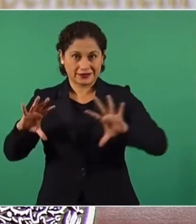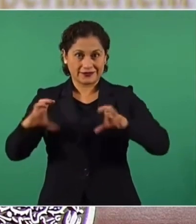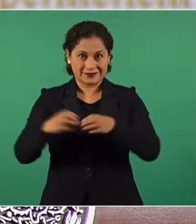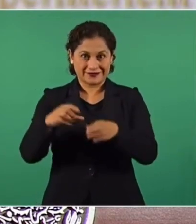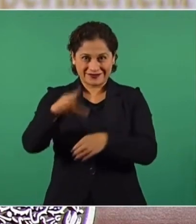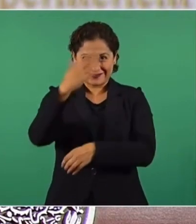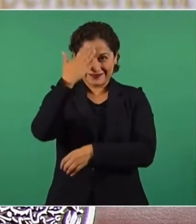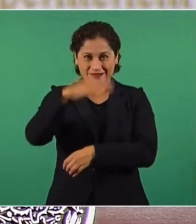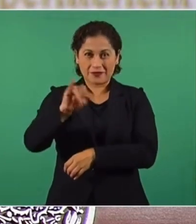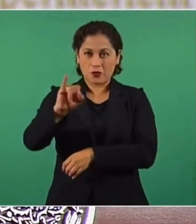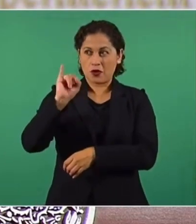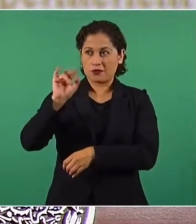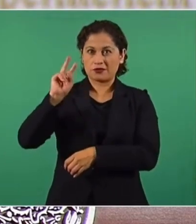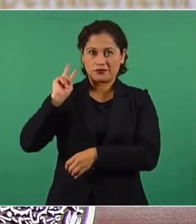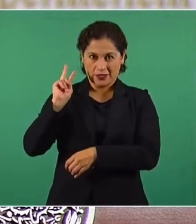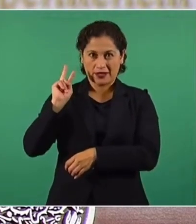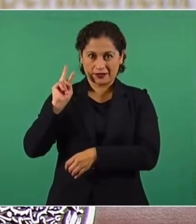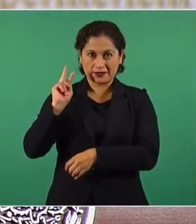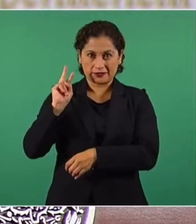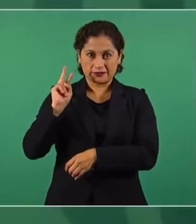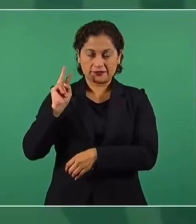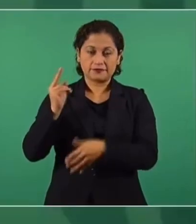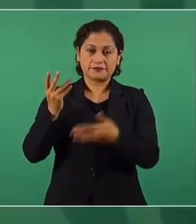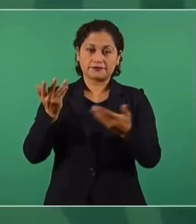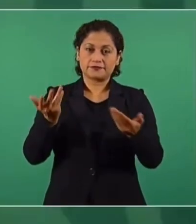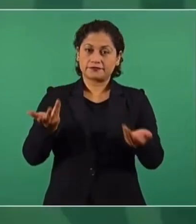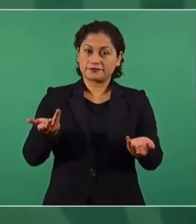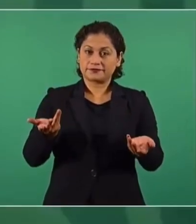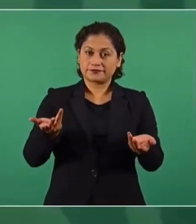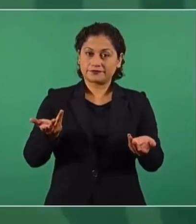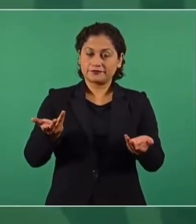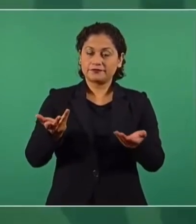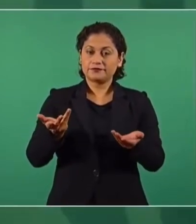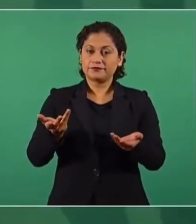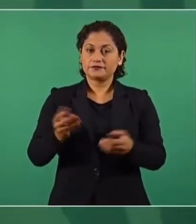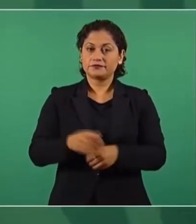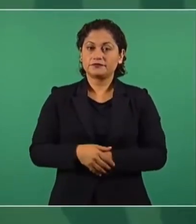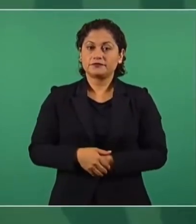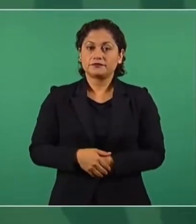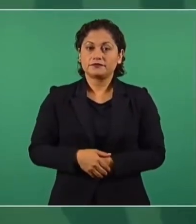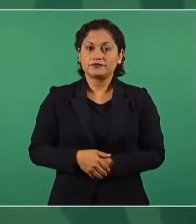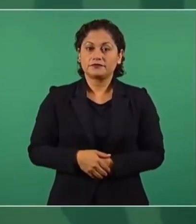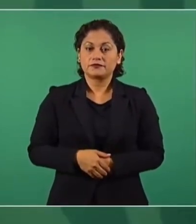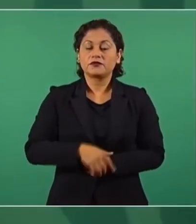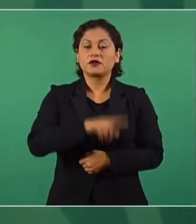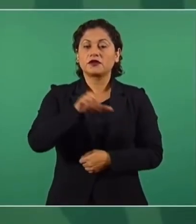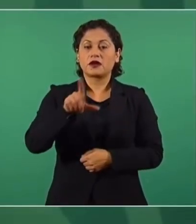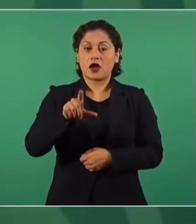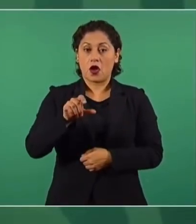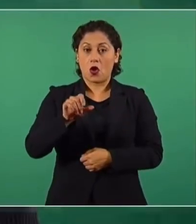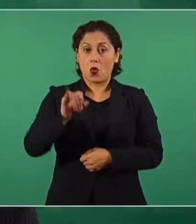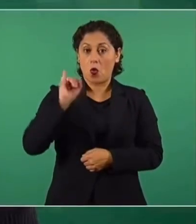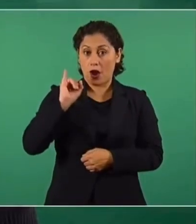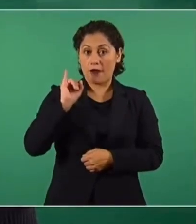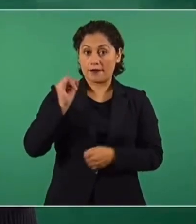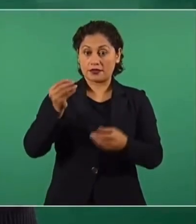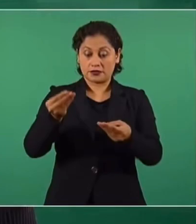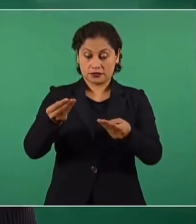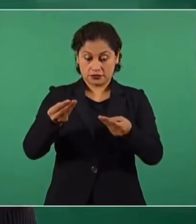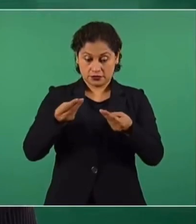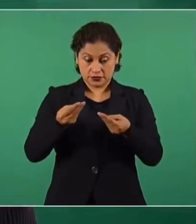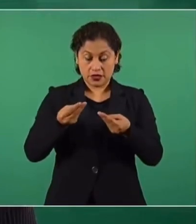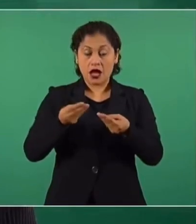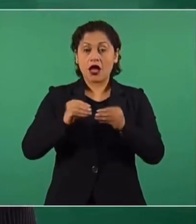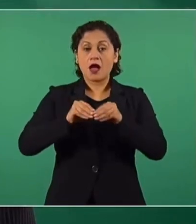jueves y el viernes pasado. Emiten esta información el día jueves. Nosotros se